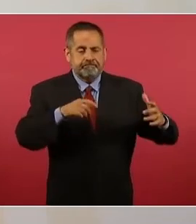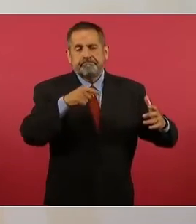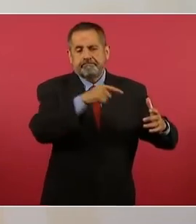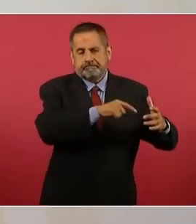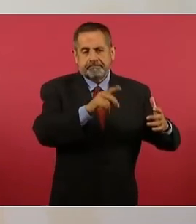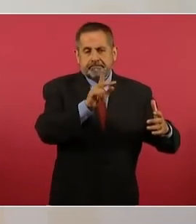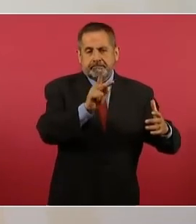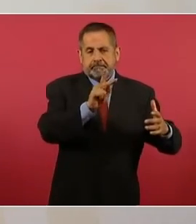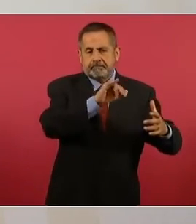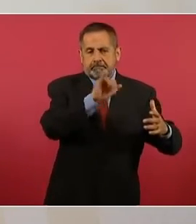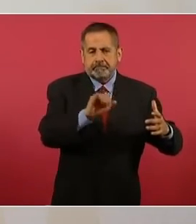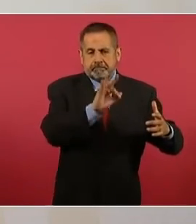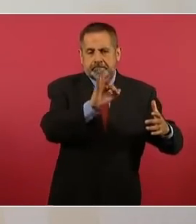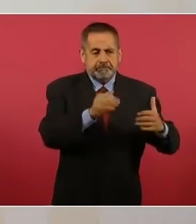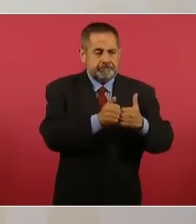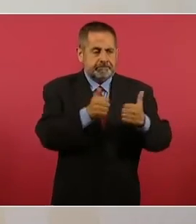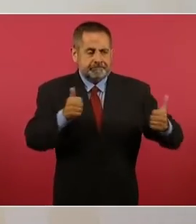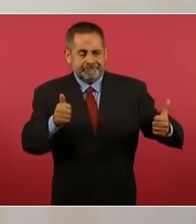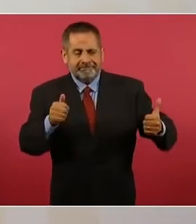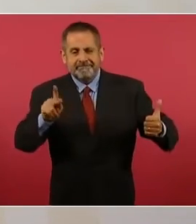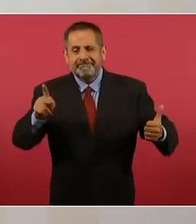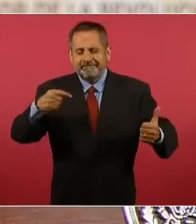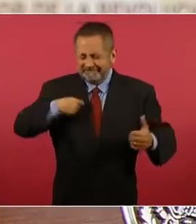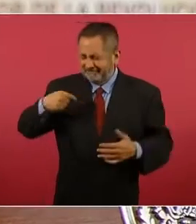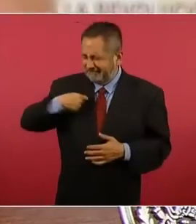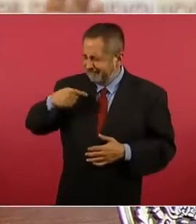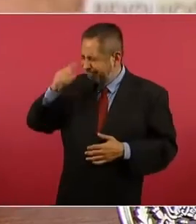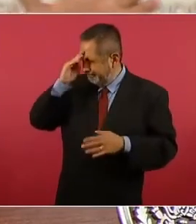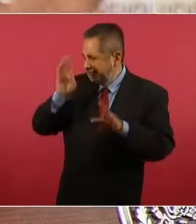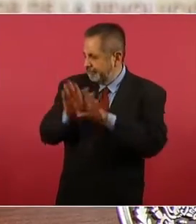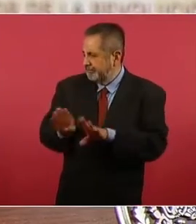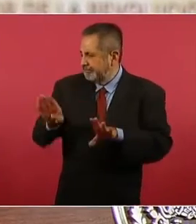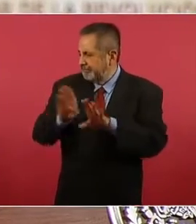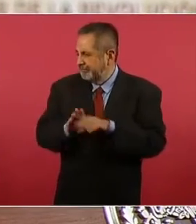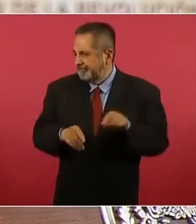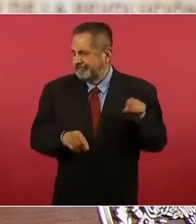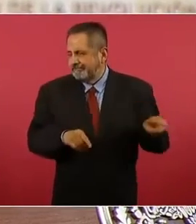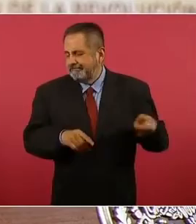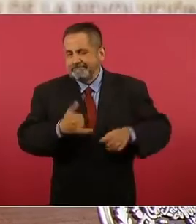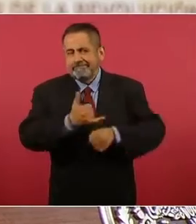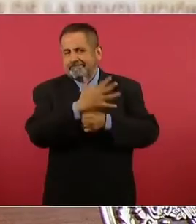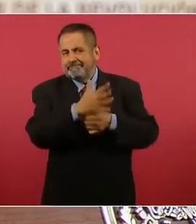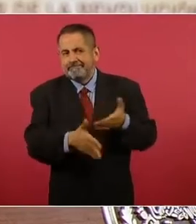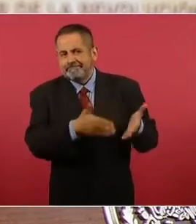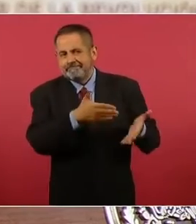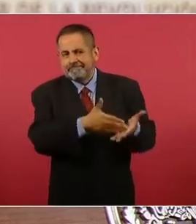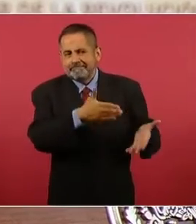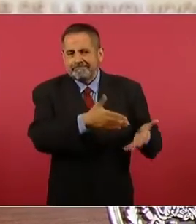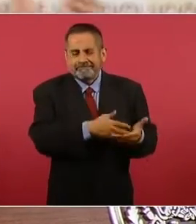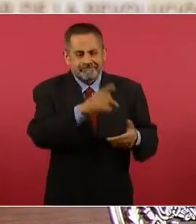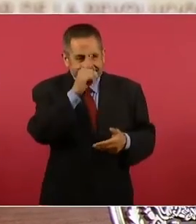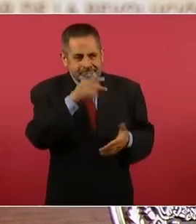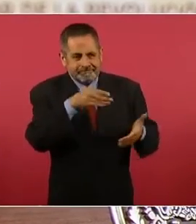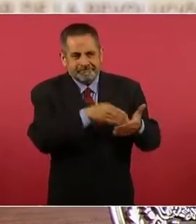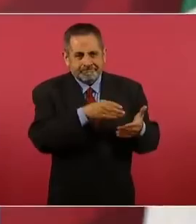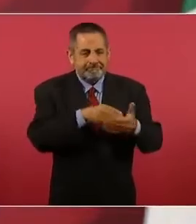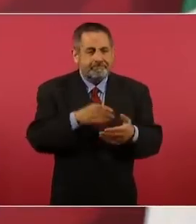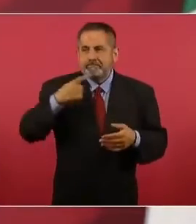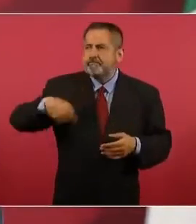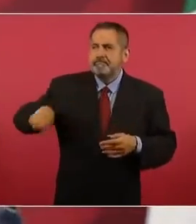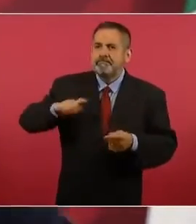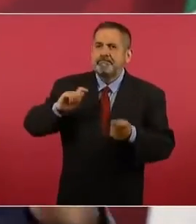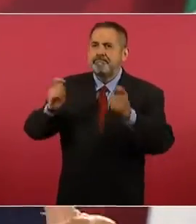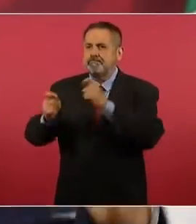el Poder Judicial, sí imaginé que íbamos a tener obstáculos en la transformación